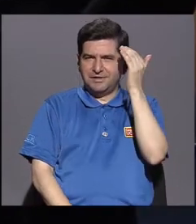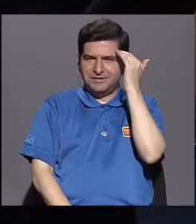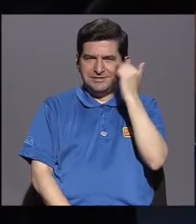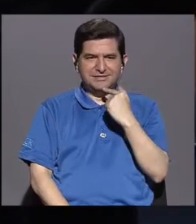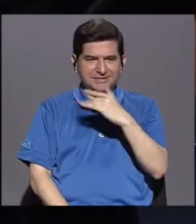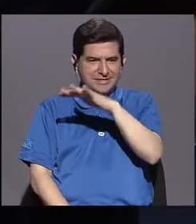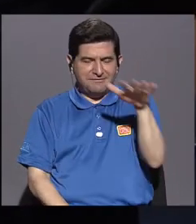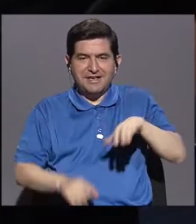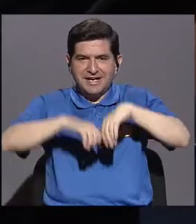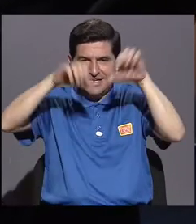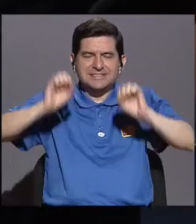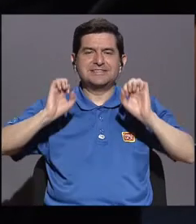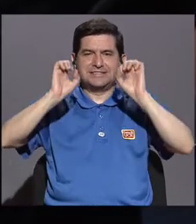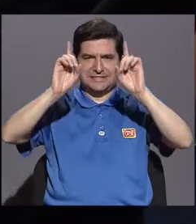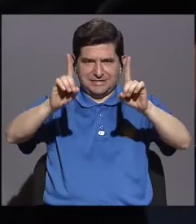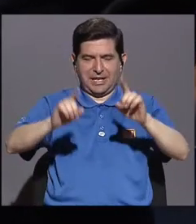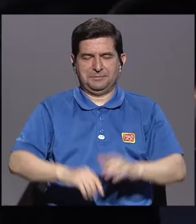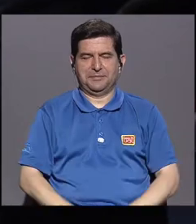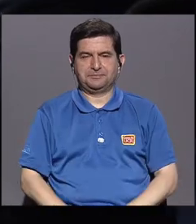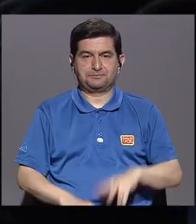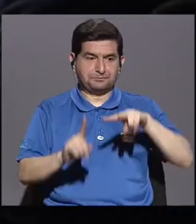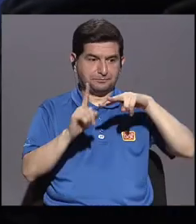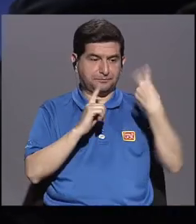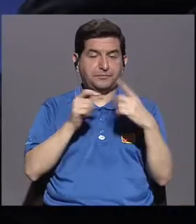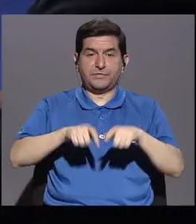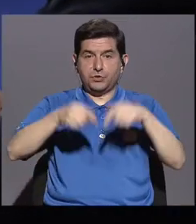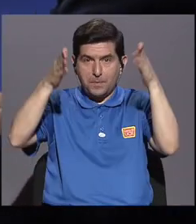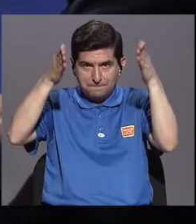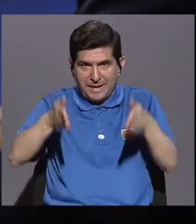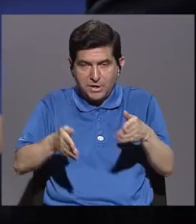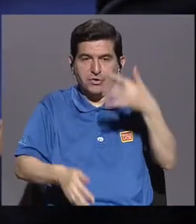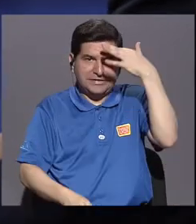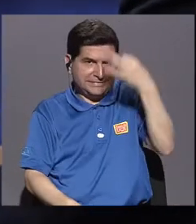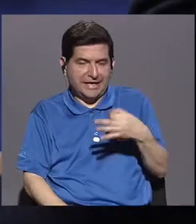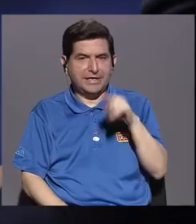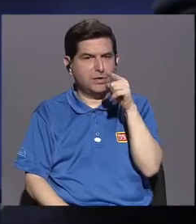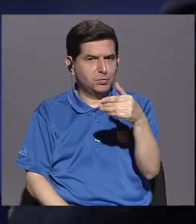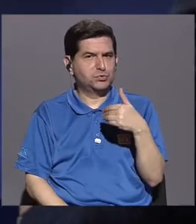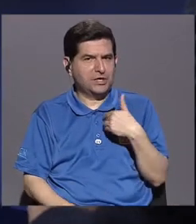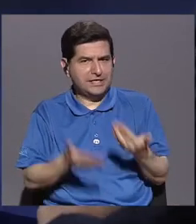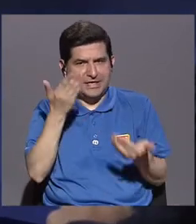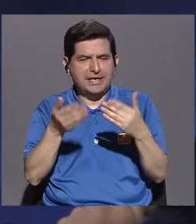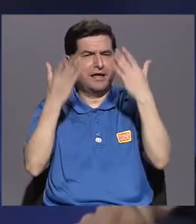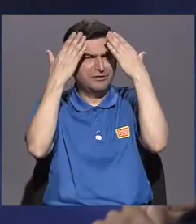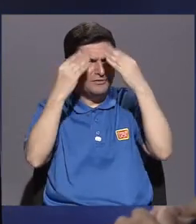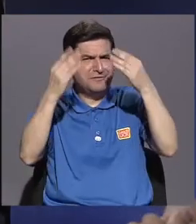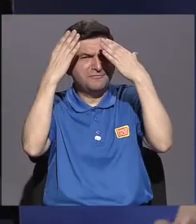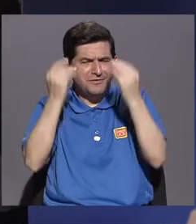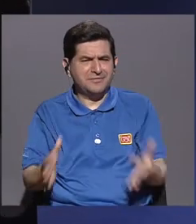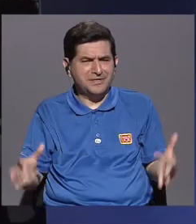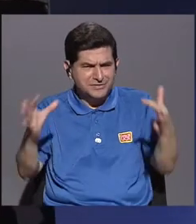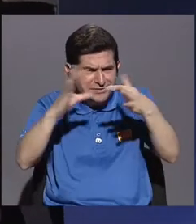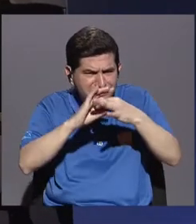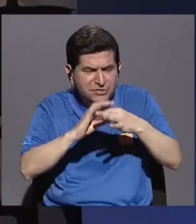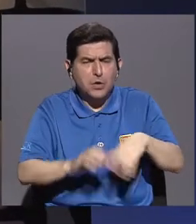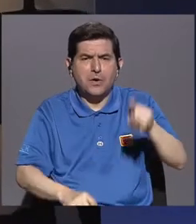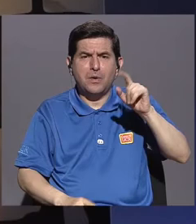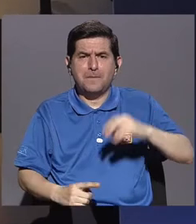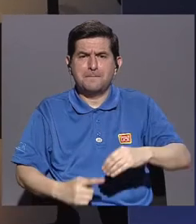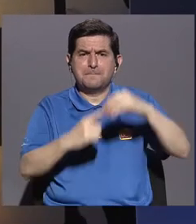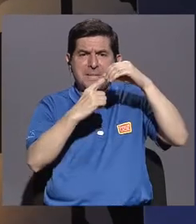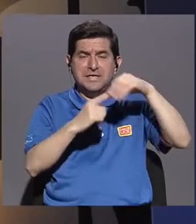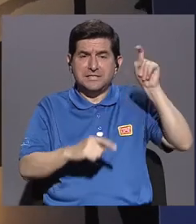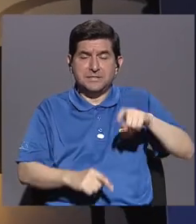realidad del sistema educativo desde la visión de un periodista, me imagino que tenías mucha información sobre las principales necesidades,